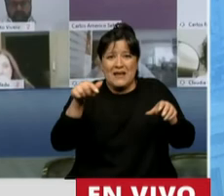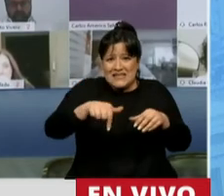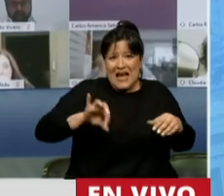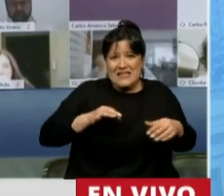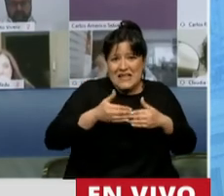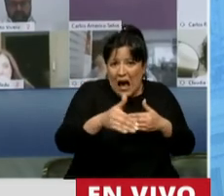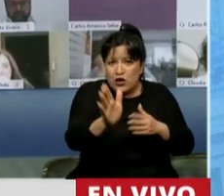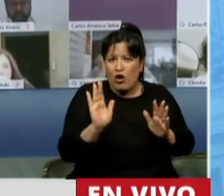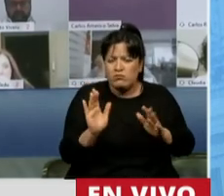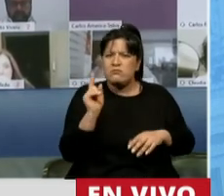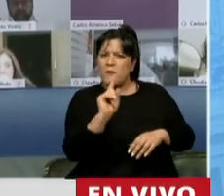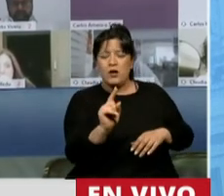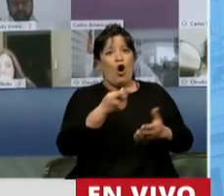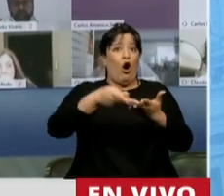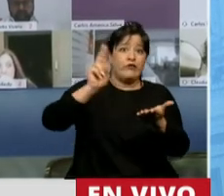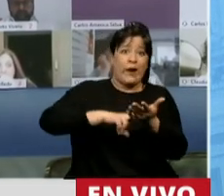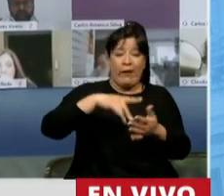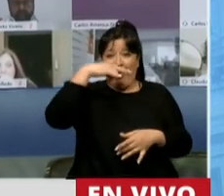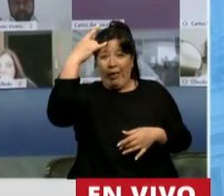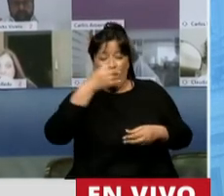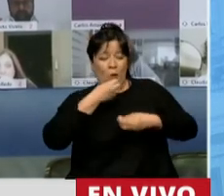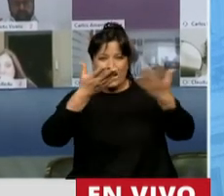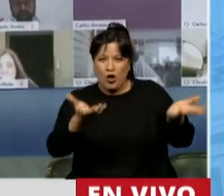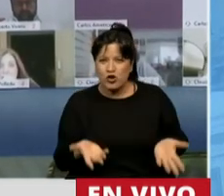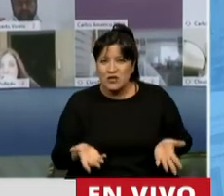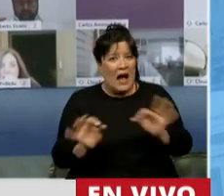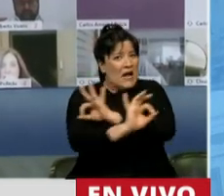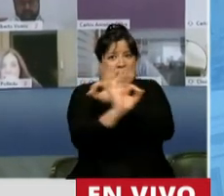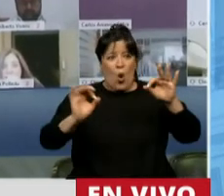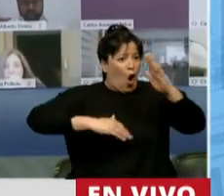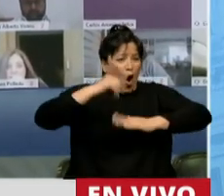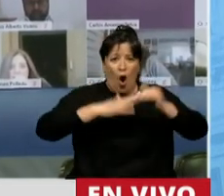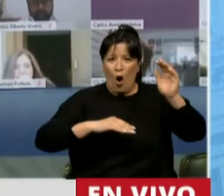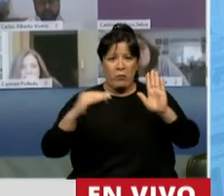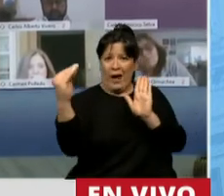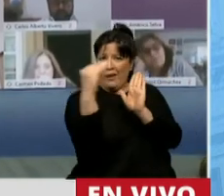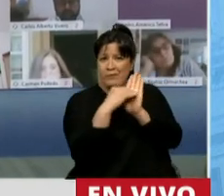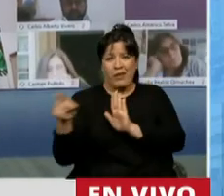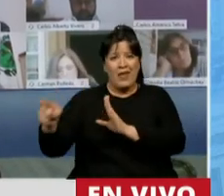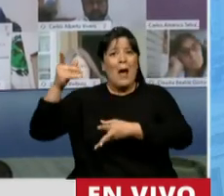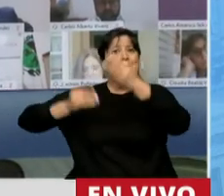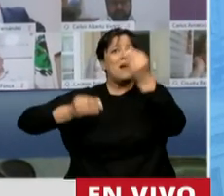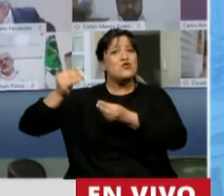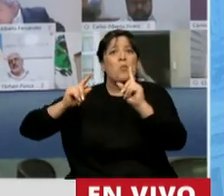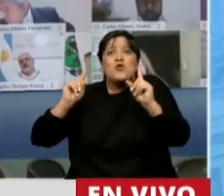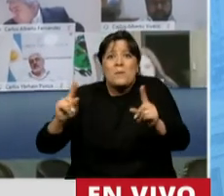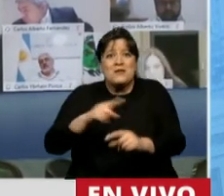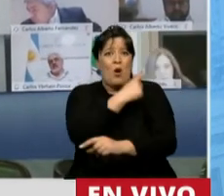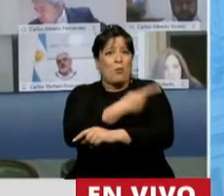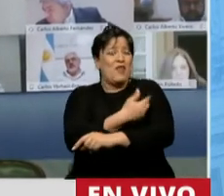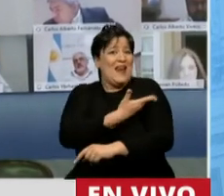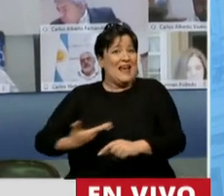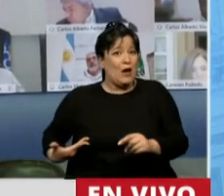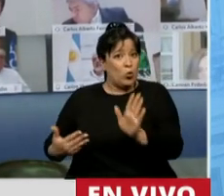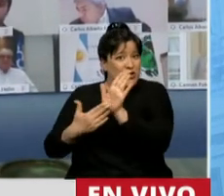Otra vez, zaraza. Ninguna de esas obras está contemplada en el presupuesto que el propio Poder Ejecutivo